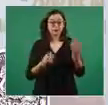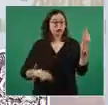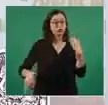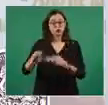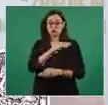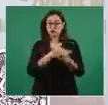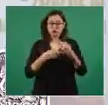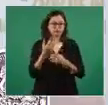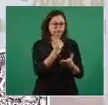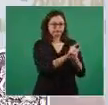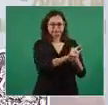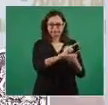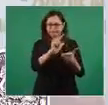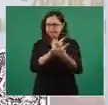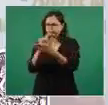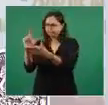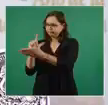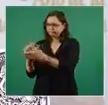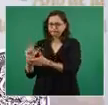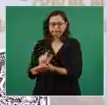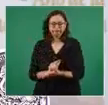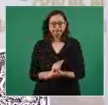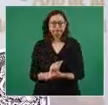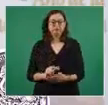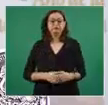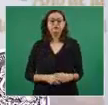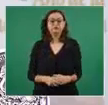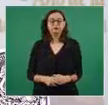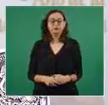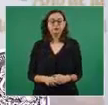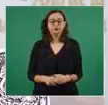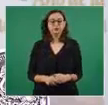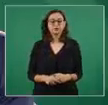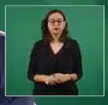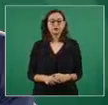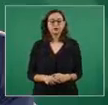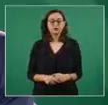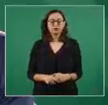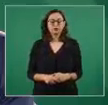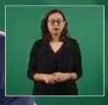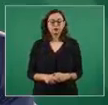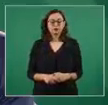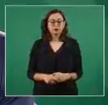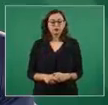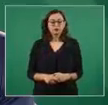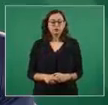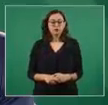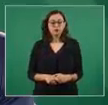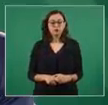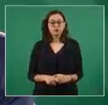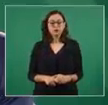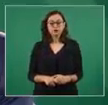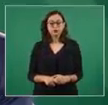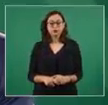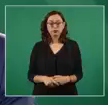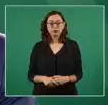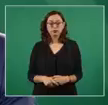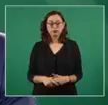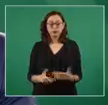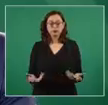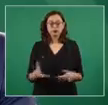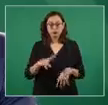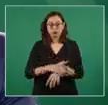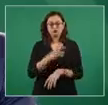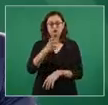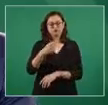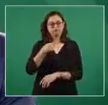aduanas del país. Por eso, la decisión que tomé de crear esta